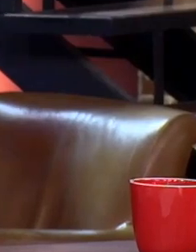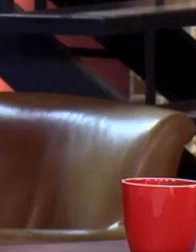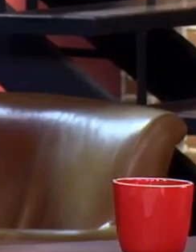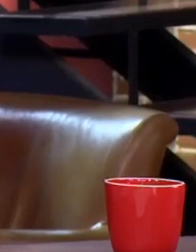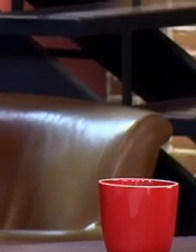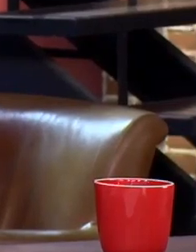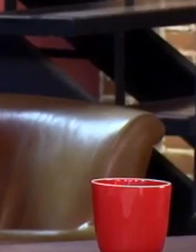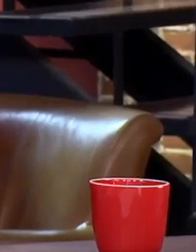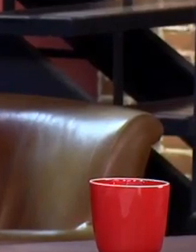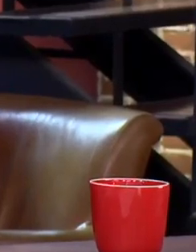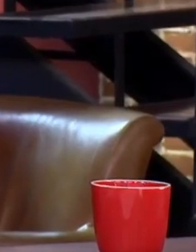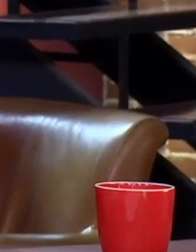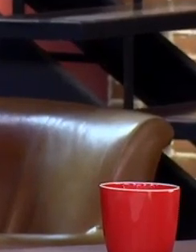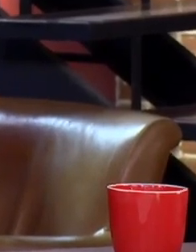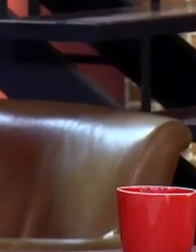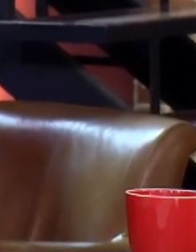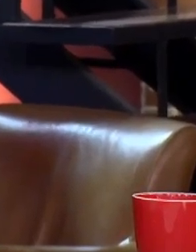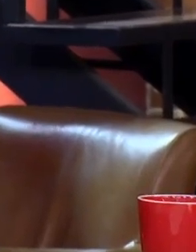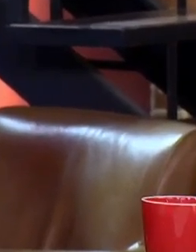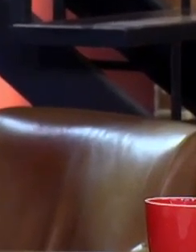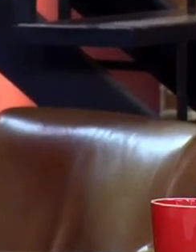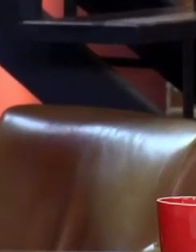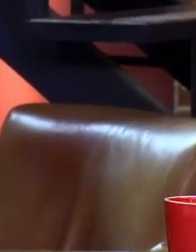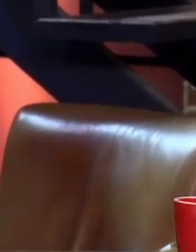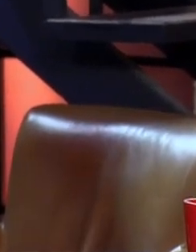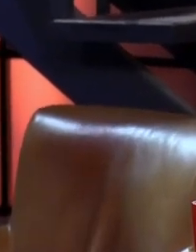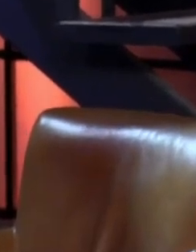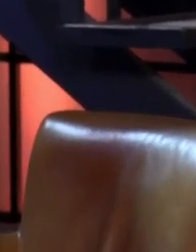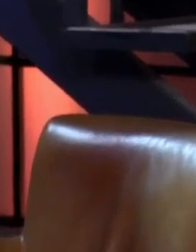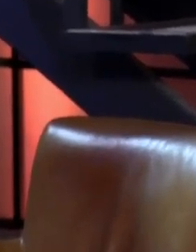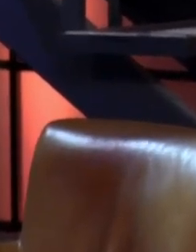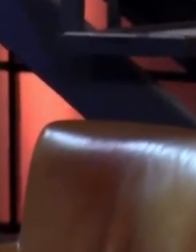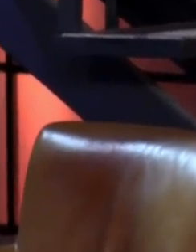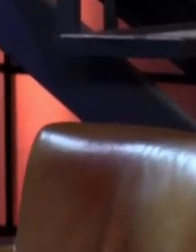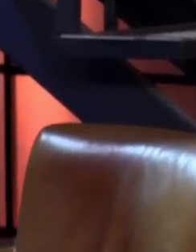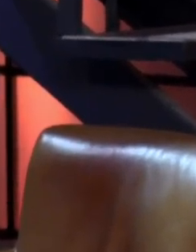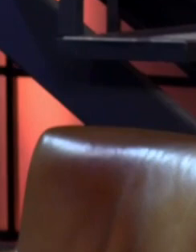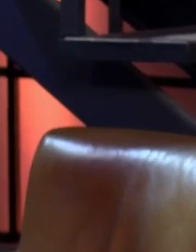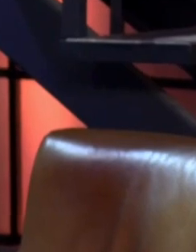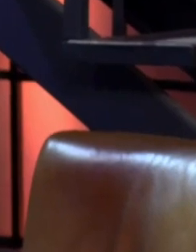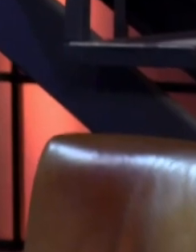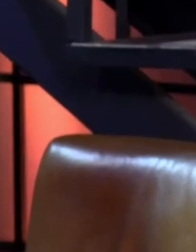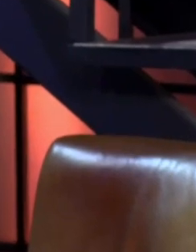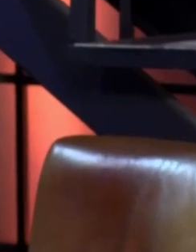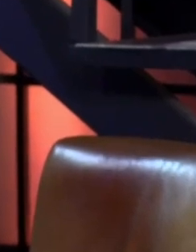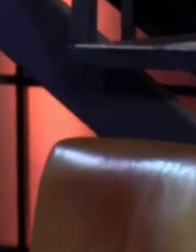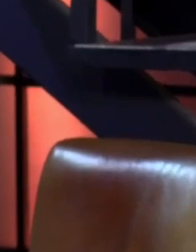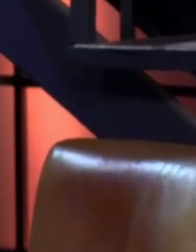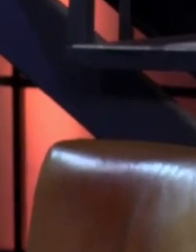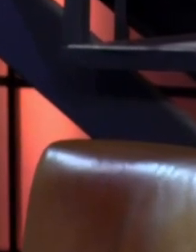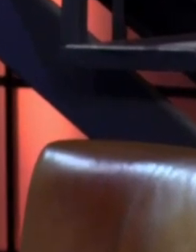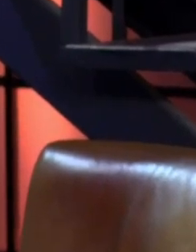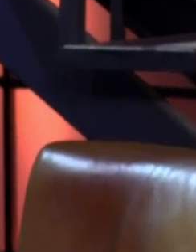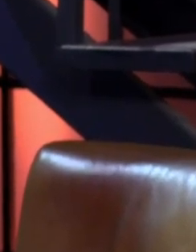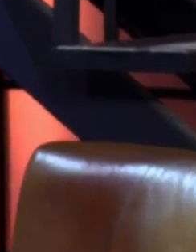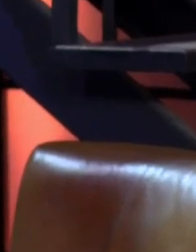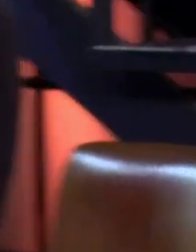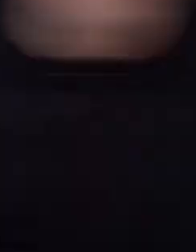En la mañanera, el señor presidente Andrés Manuel López Obrador habló del juicio de Genaro García Luna.